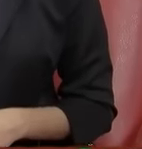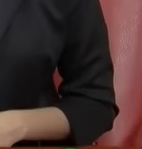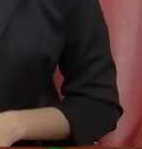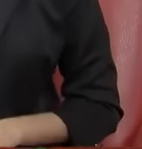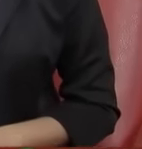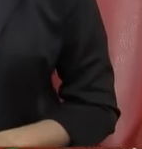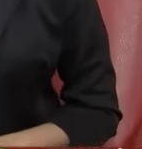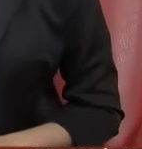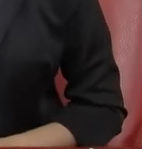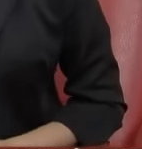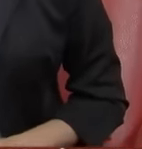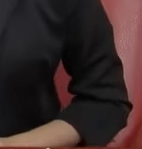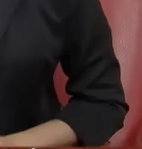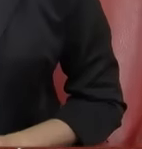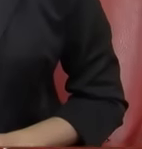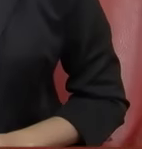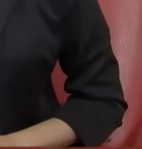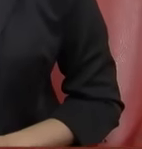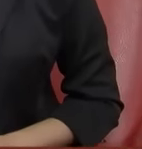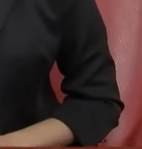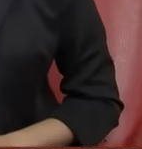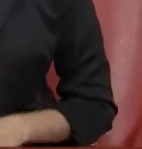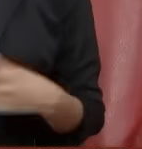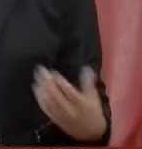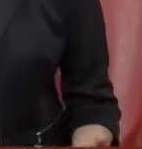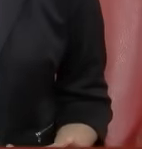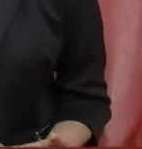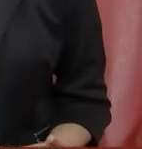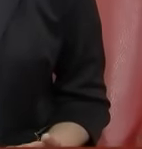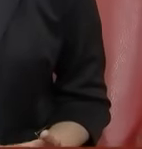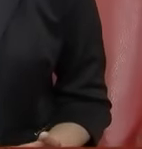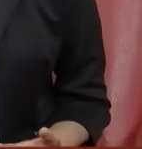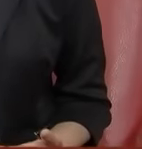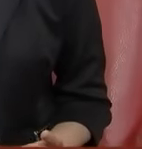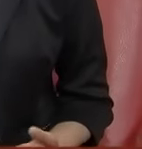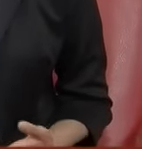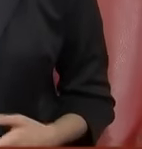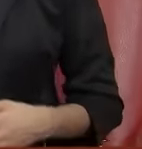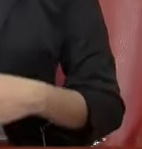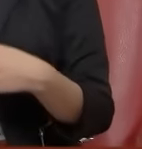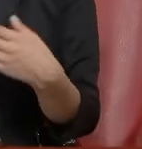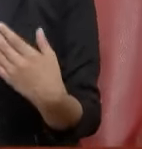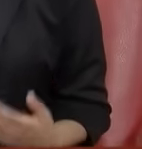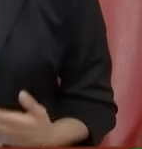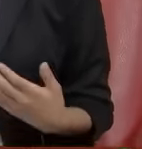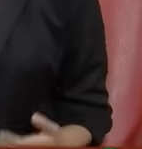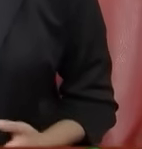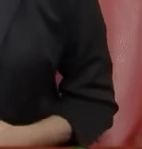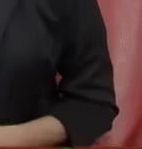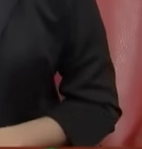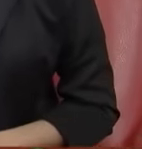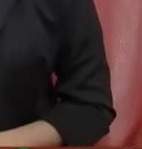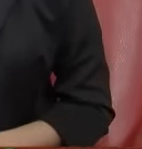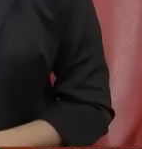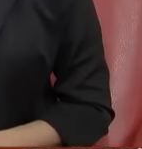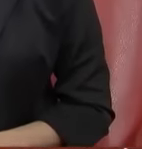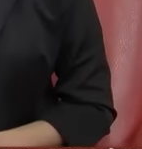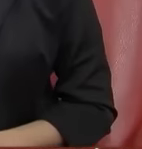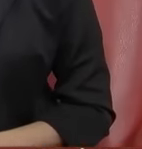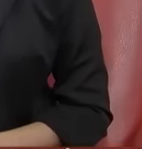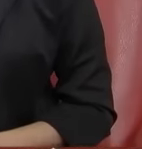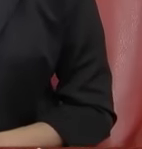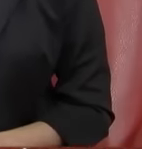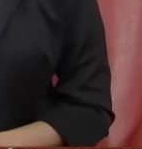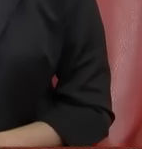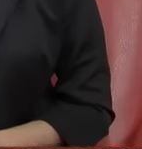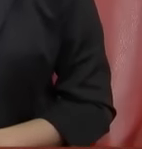De que YouTube pues ya no va a ser La fuente de ingresos Que para ellos representó Un gran negocio en el que se ha convertido